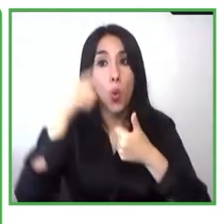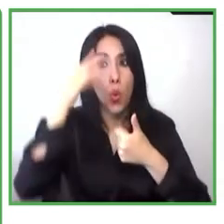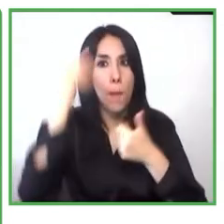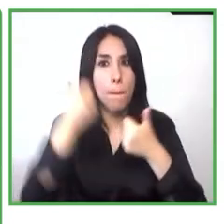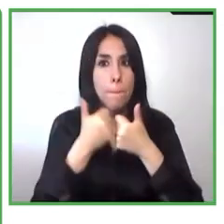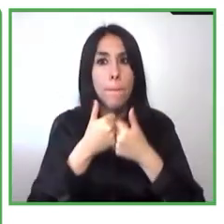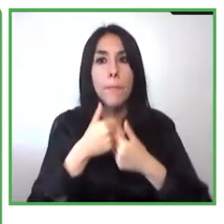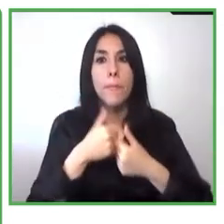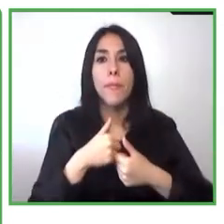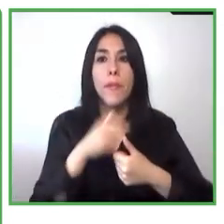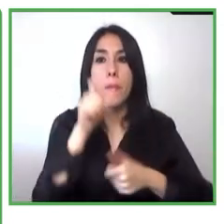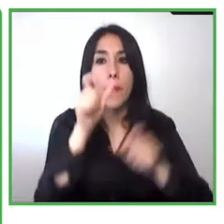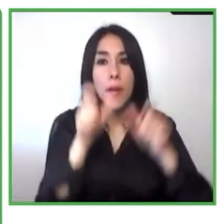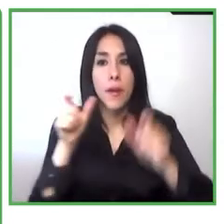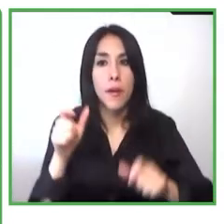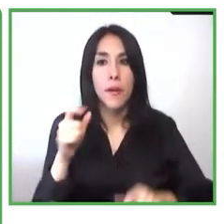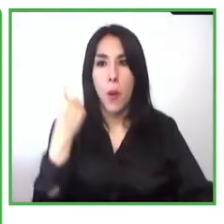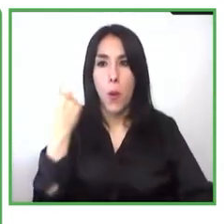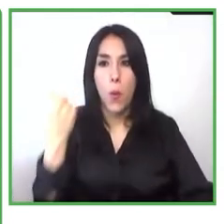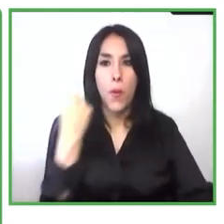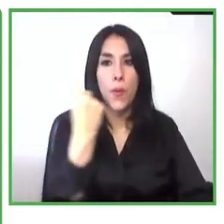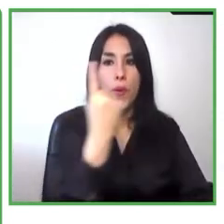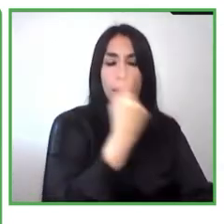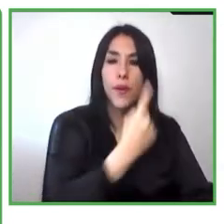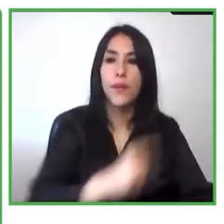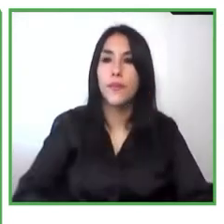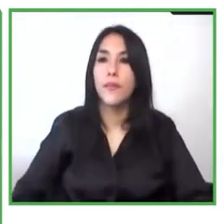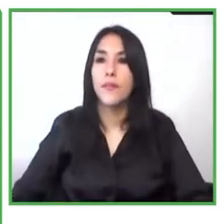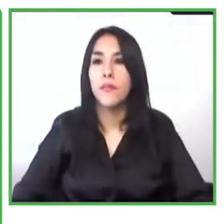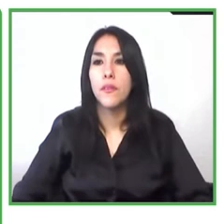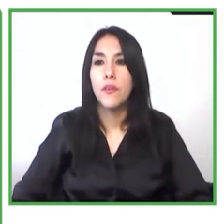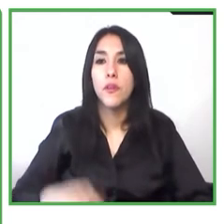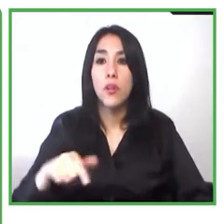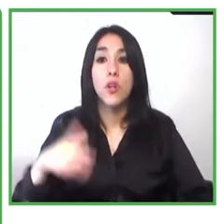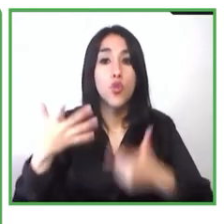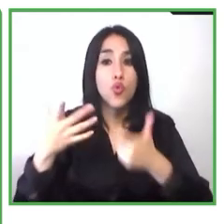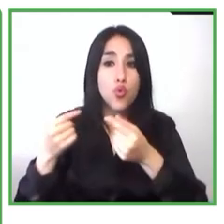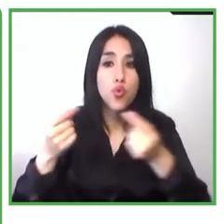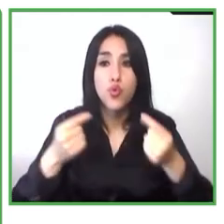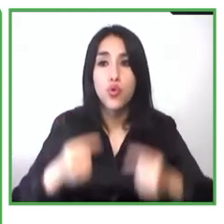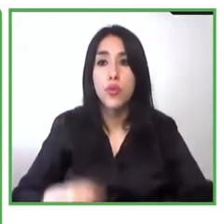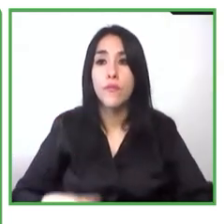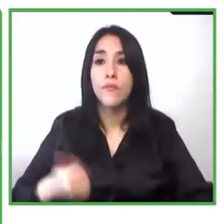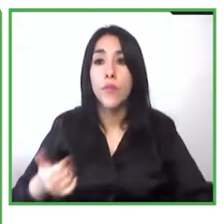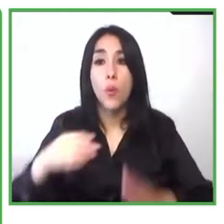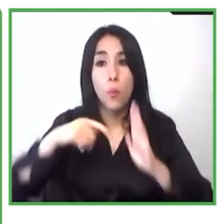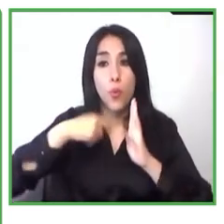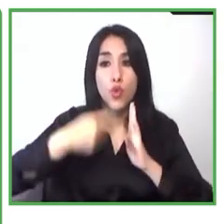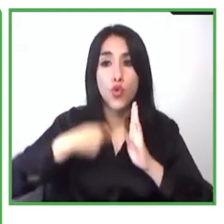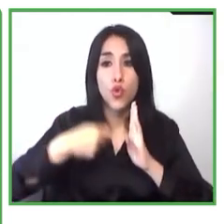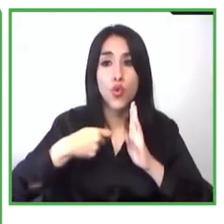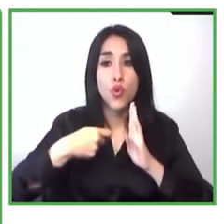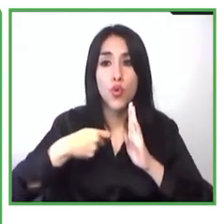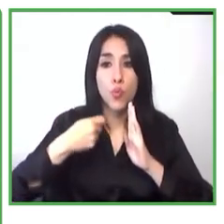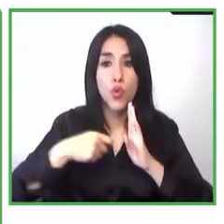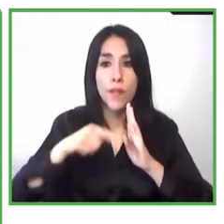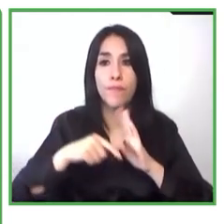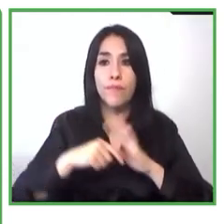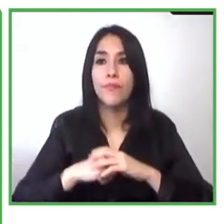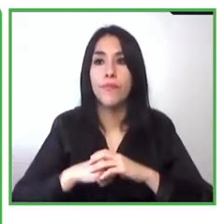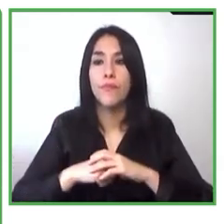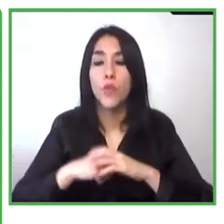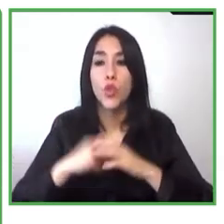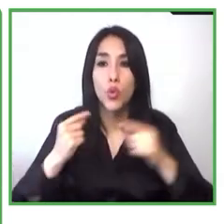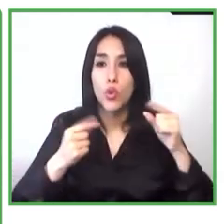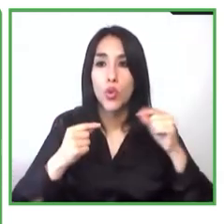desarrollamos este programa que diseñamos con los profesionales y lo adecuamos y lo trabajamos con 12